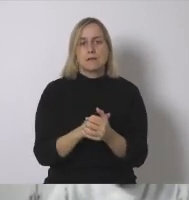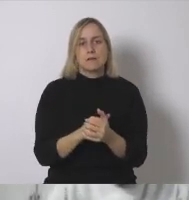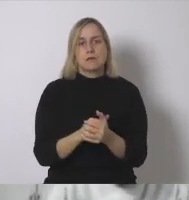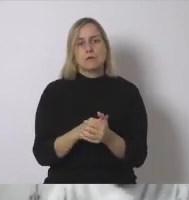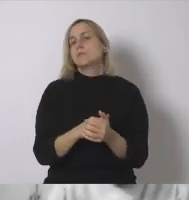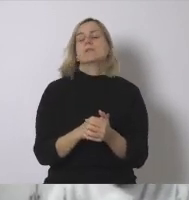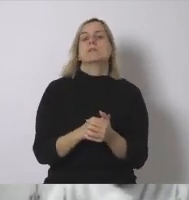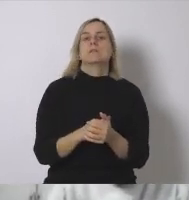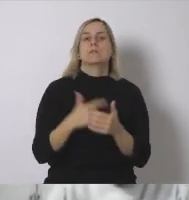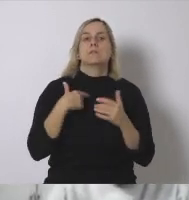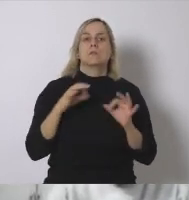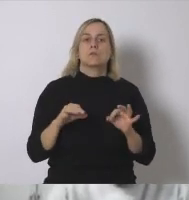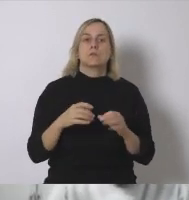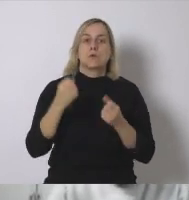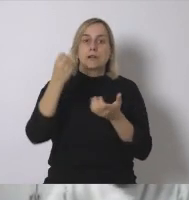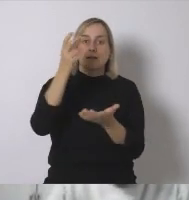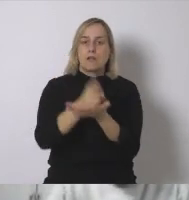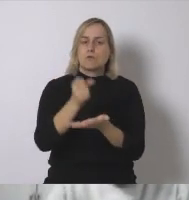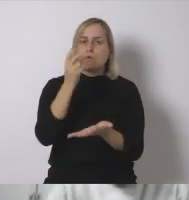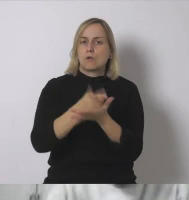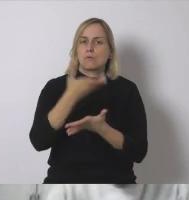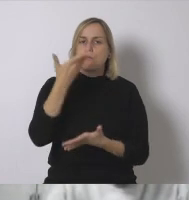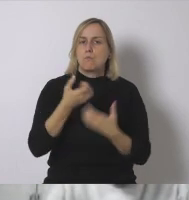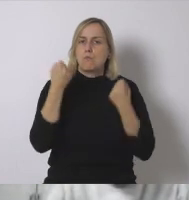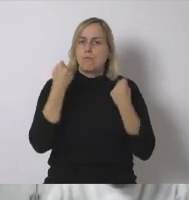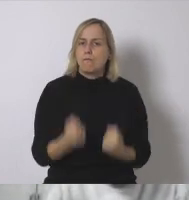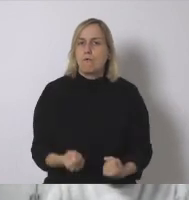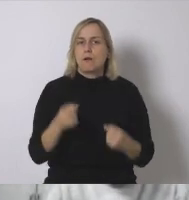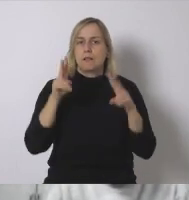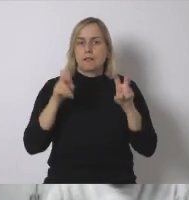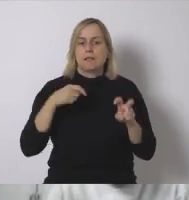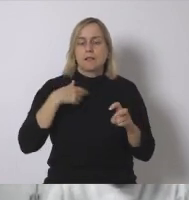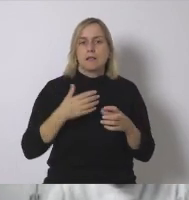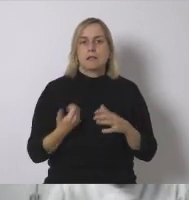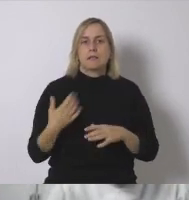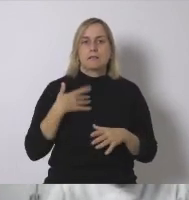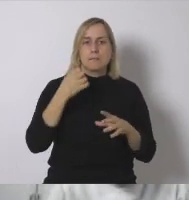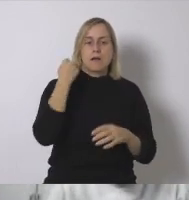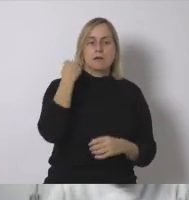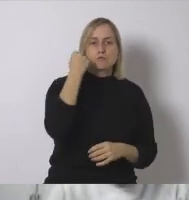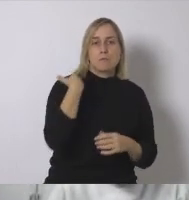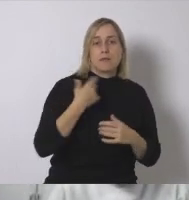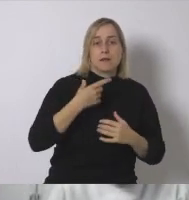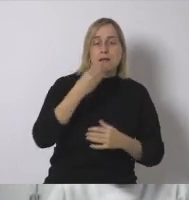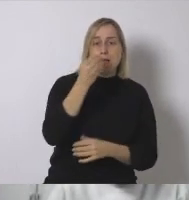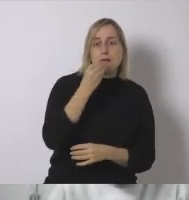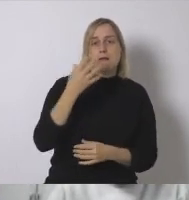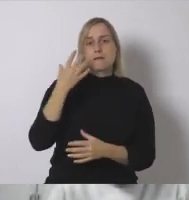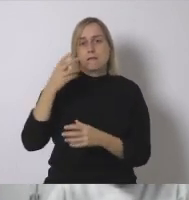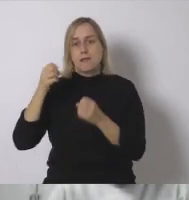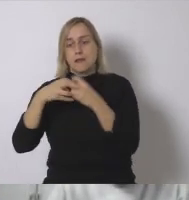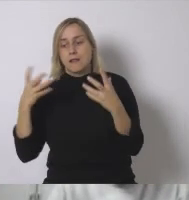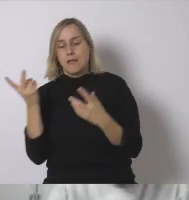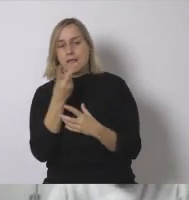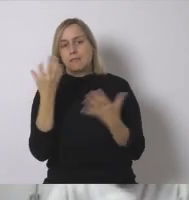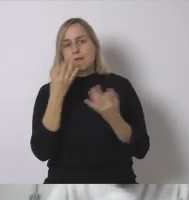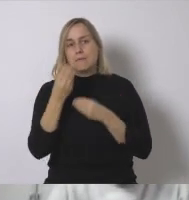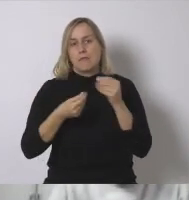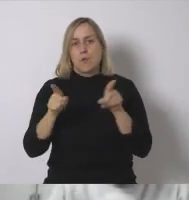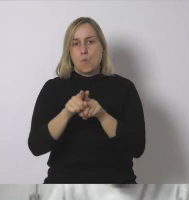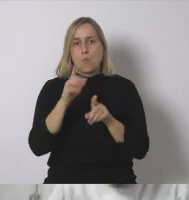presentes yo me quedo con esta idea del reto súper